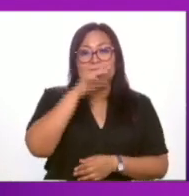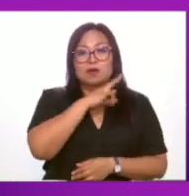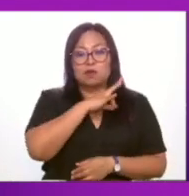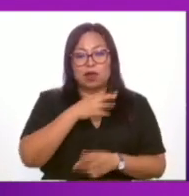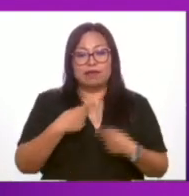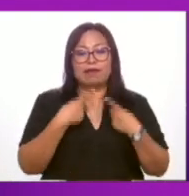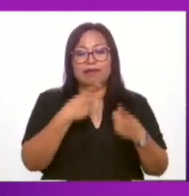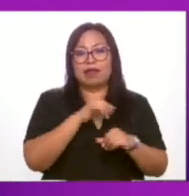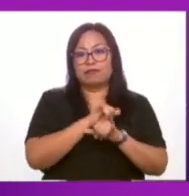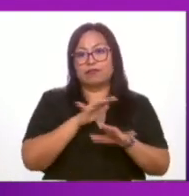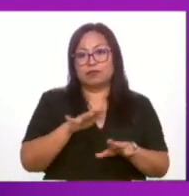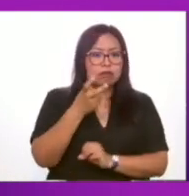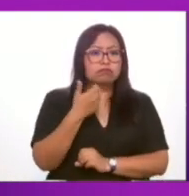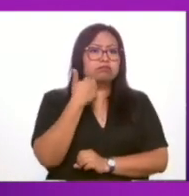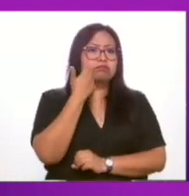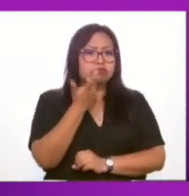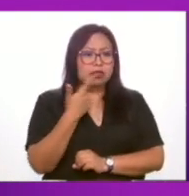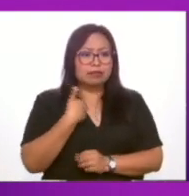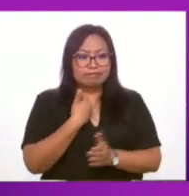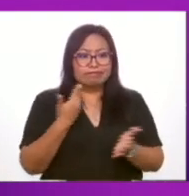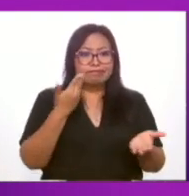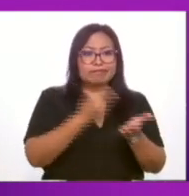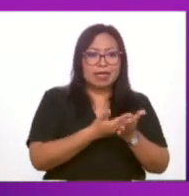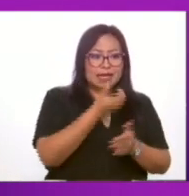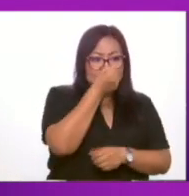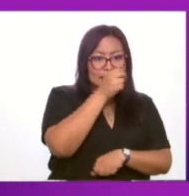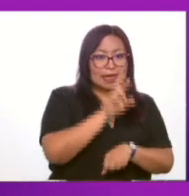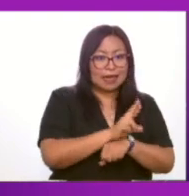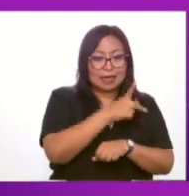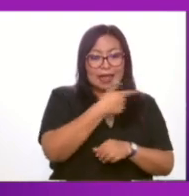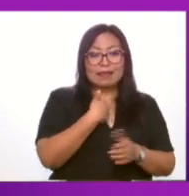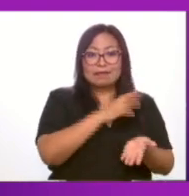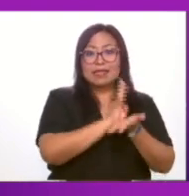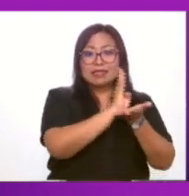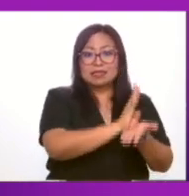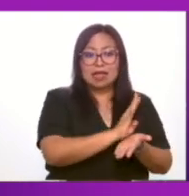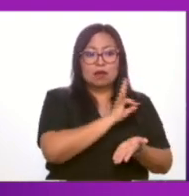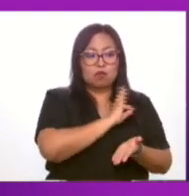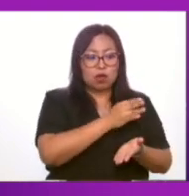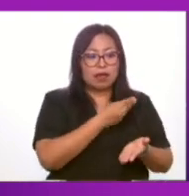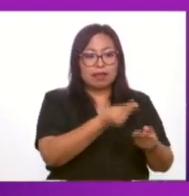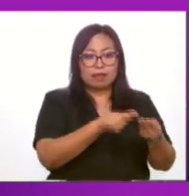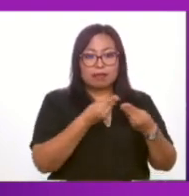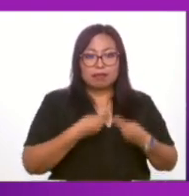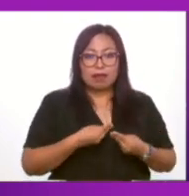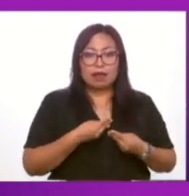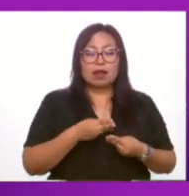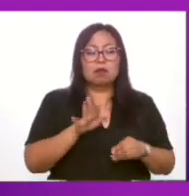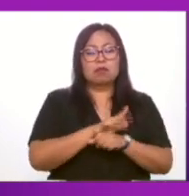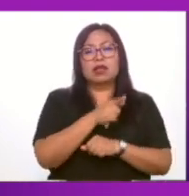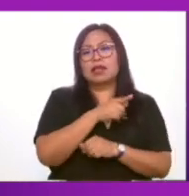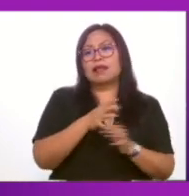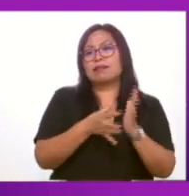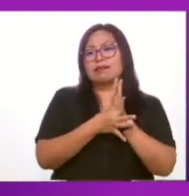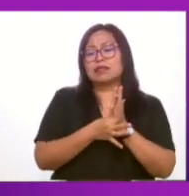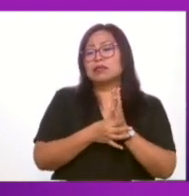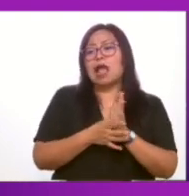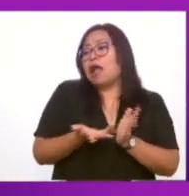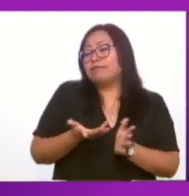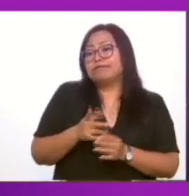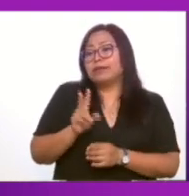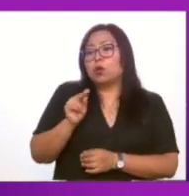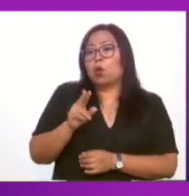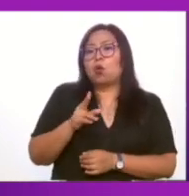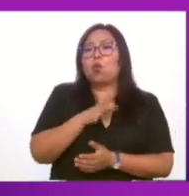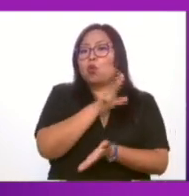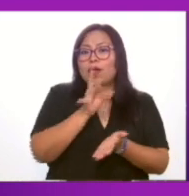conocer de esta información. La Secretaría del Bienestar no hubiera limitado con una presunta notificación, sino que hubiera